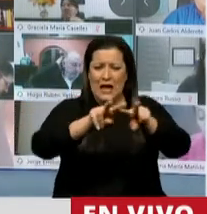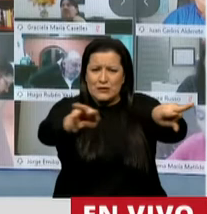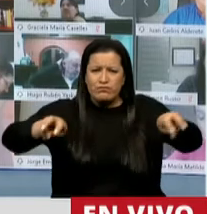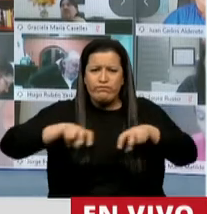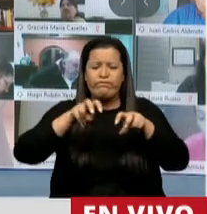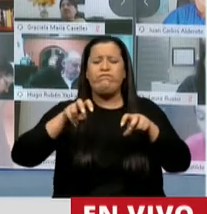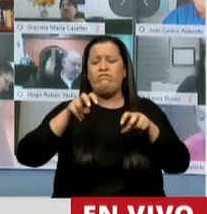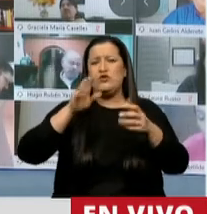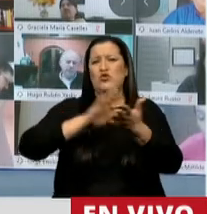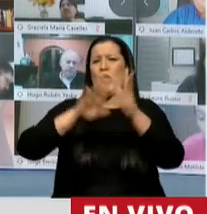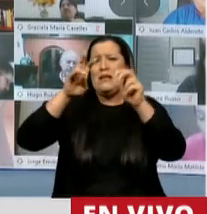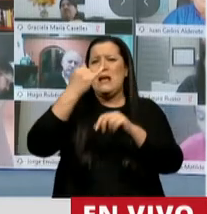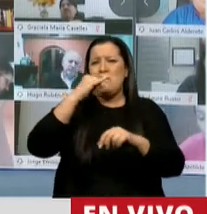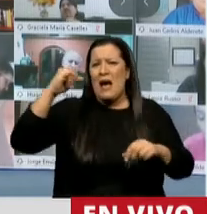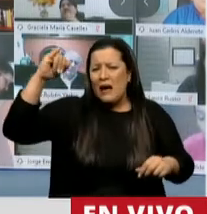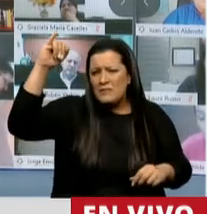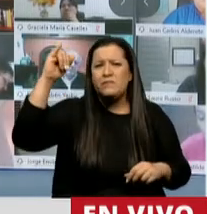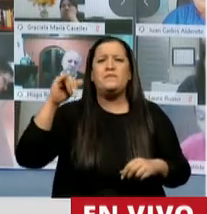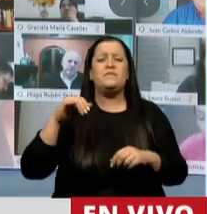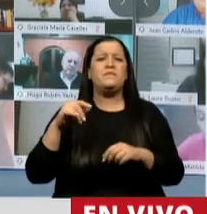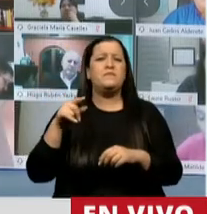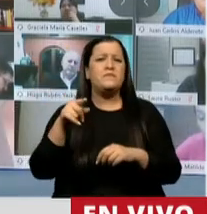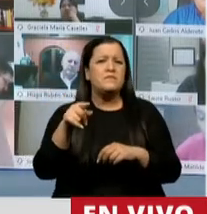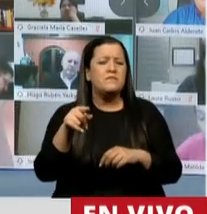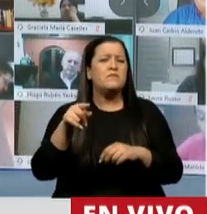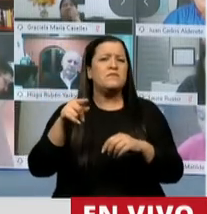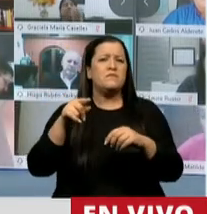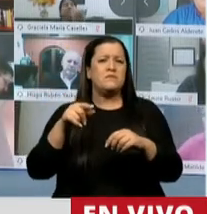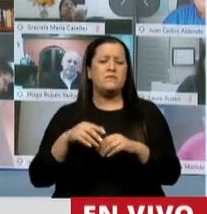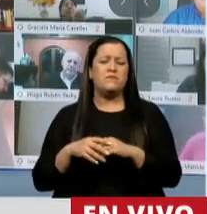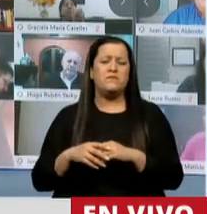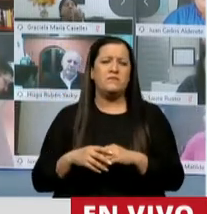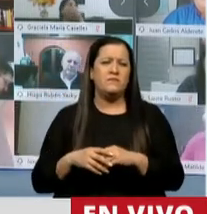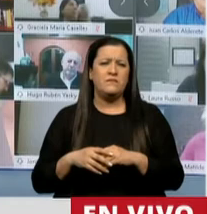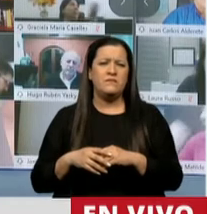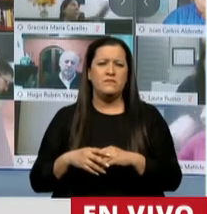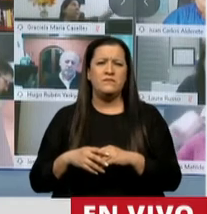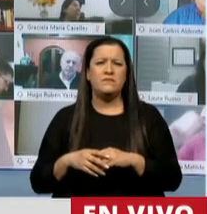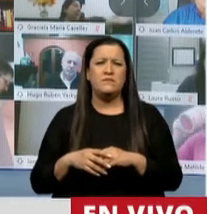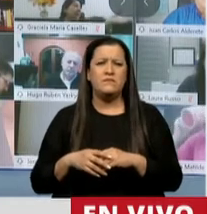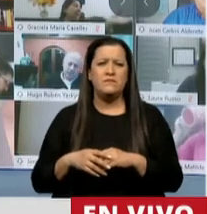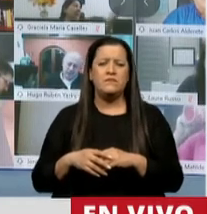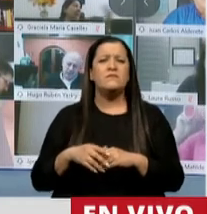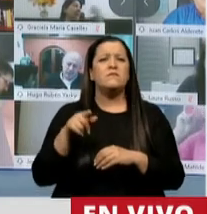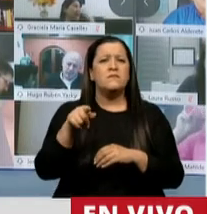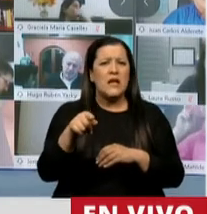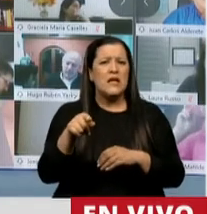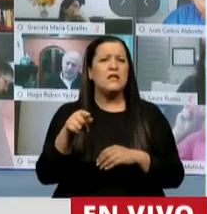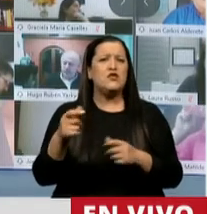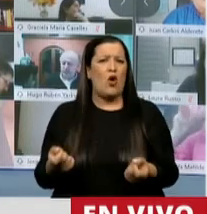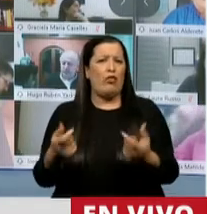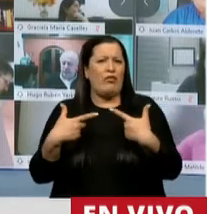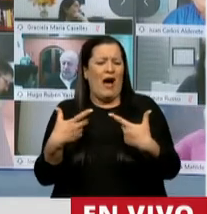imponibles sobre la base de una proporción fija de sus ganancias esto desalienta